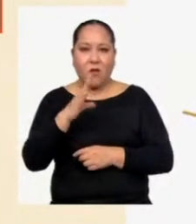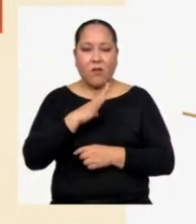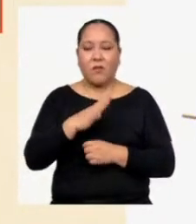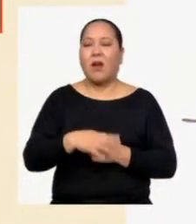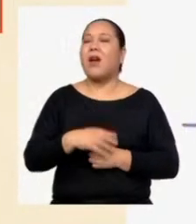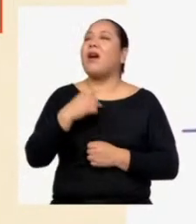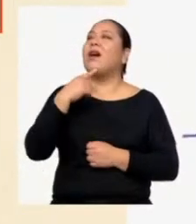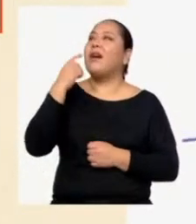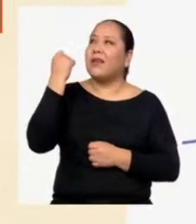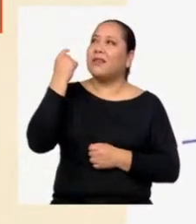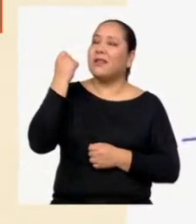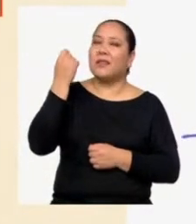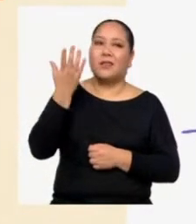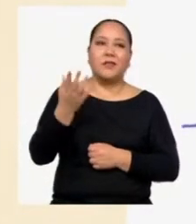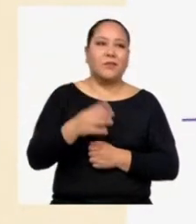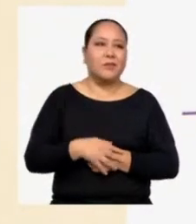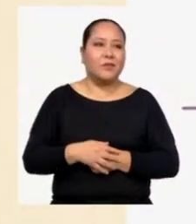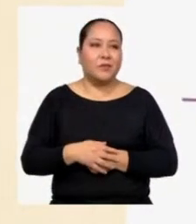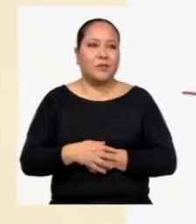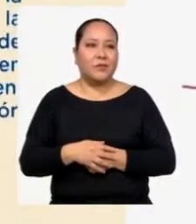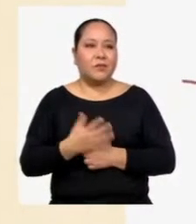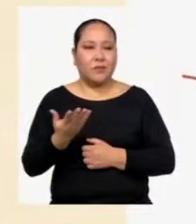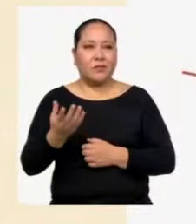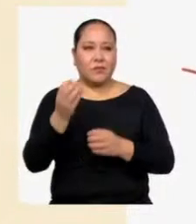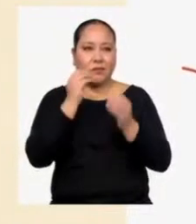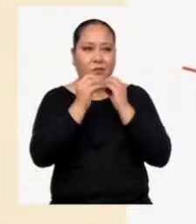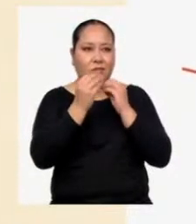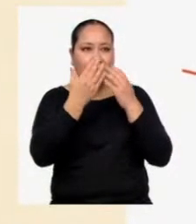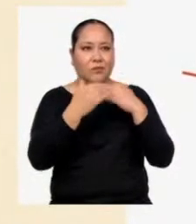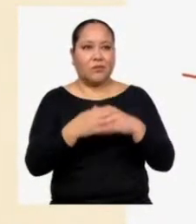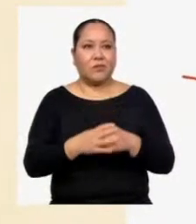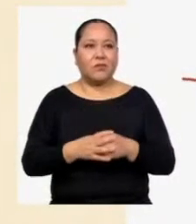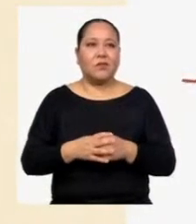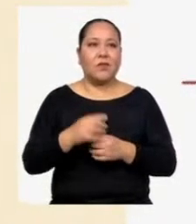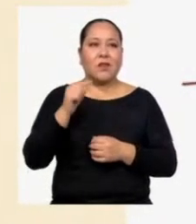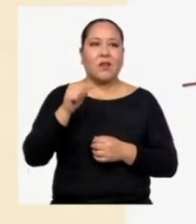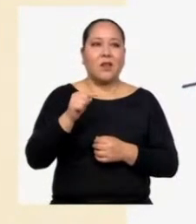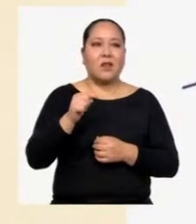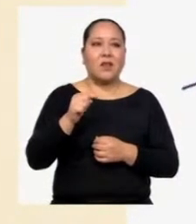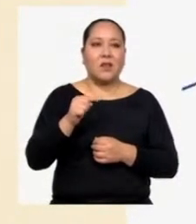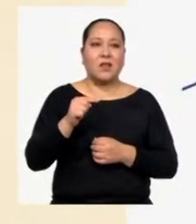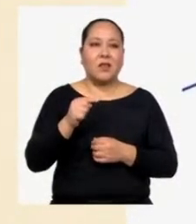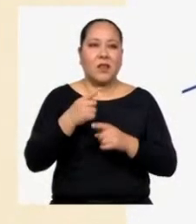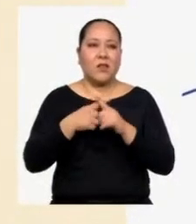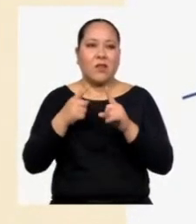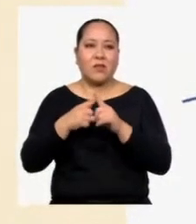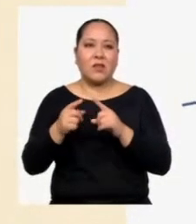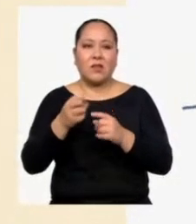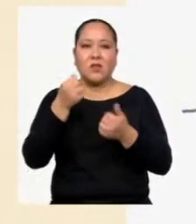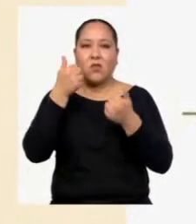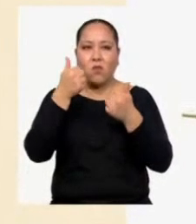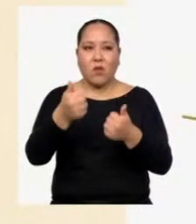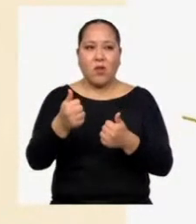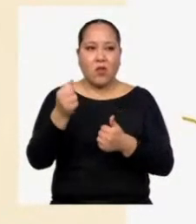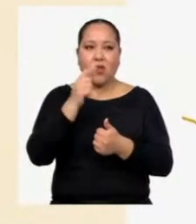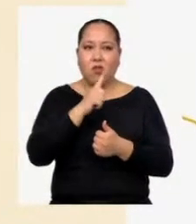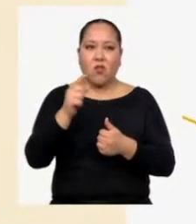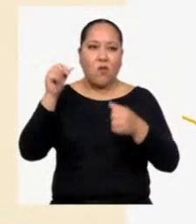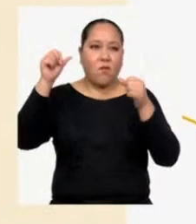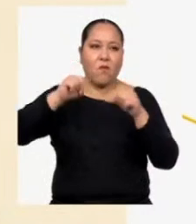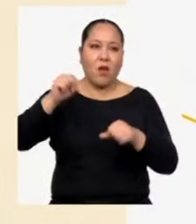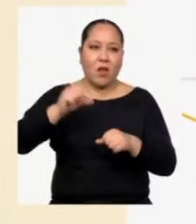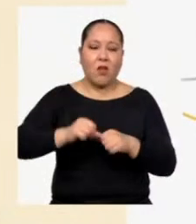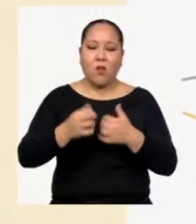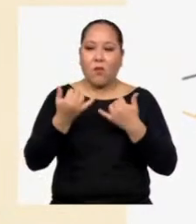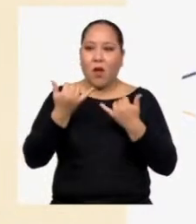ya sé a qué se refiere Entonces, ¿qué daría? La diversidad es una condición buena No mala como se la viene tomando